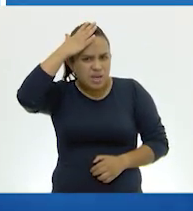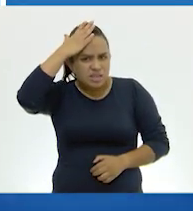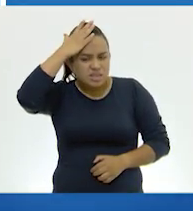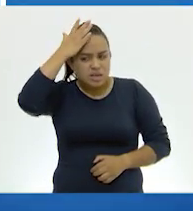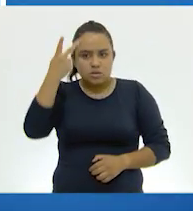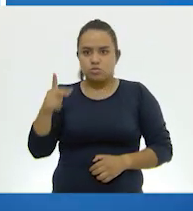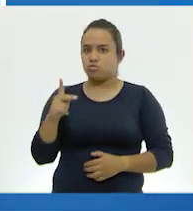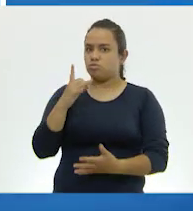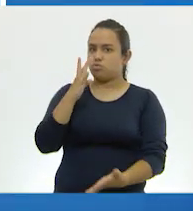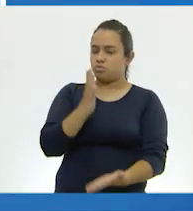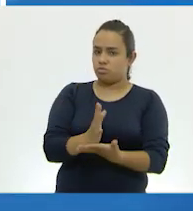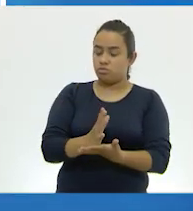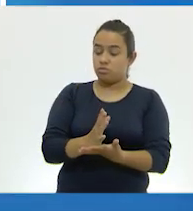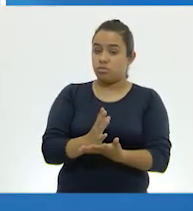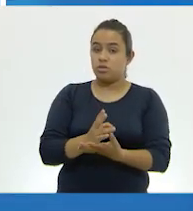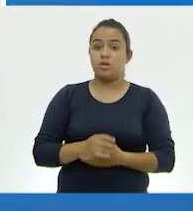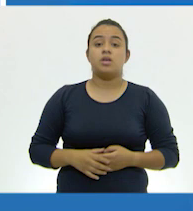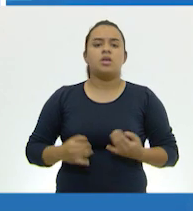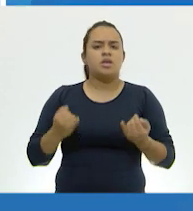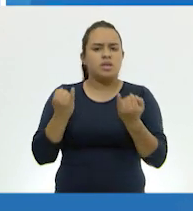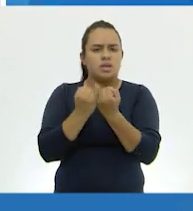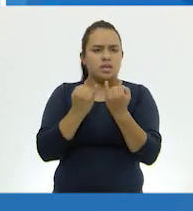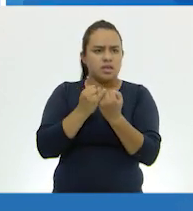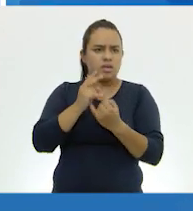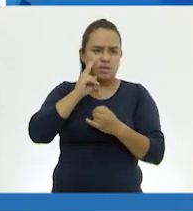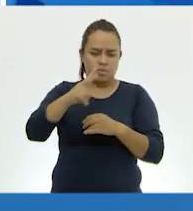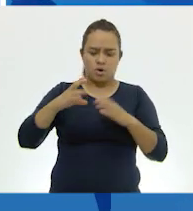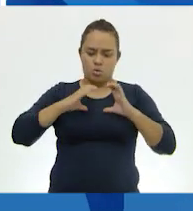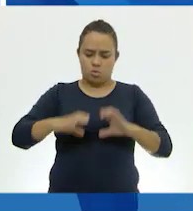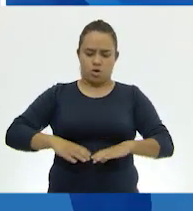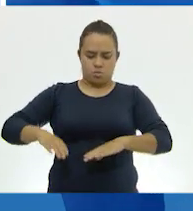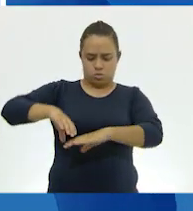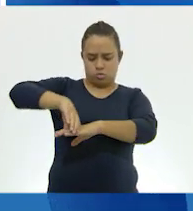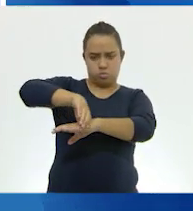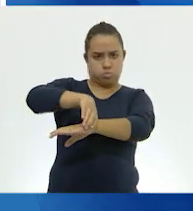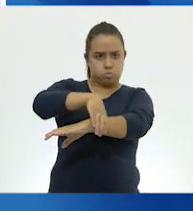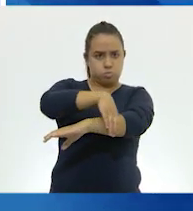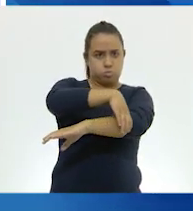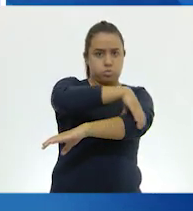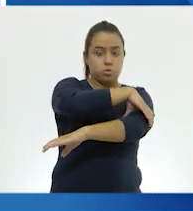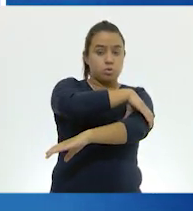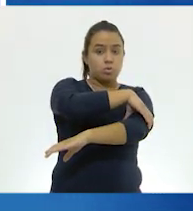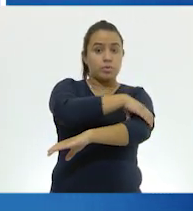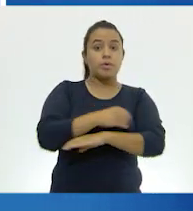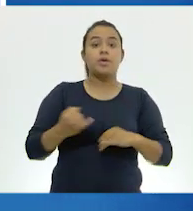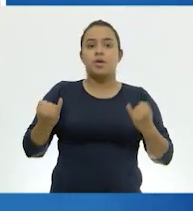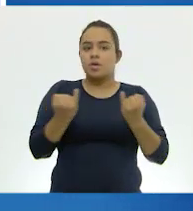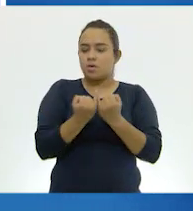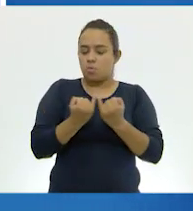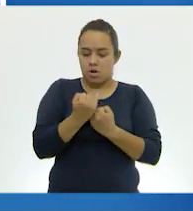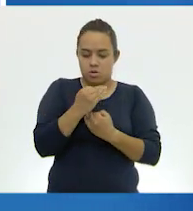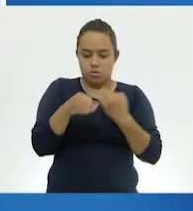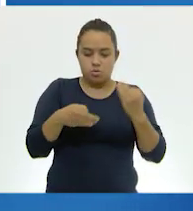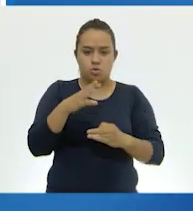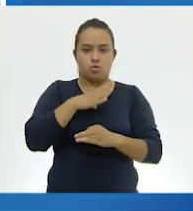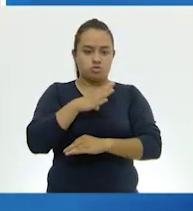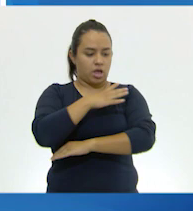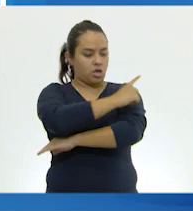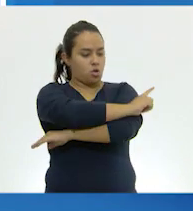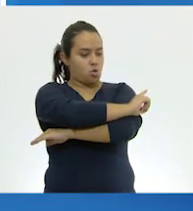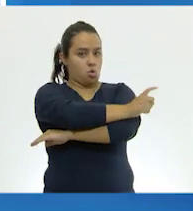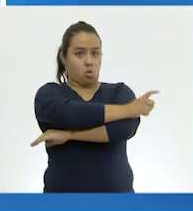ahí. Y también podemos distinguir el tronco y podemos decir que también todos presentan cola.